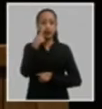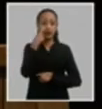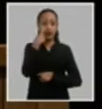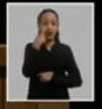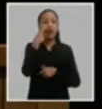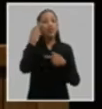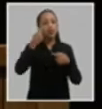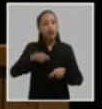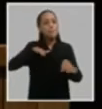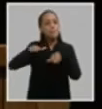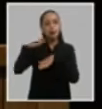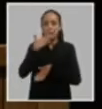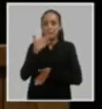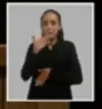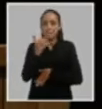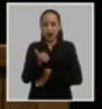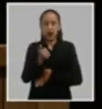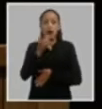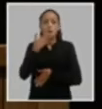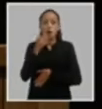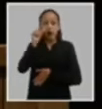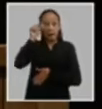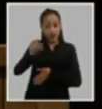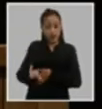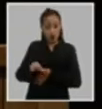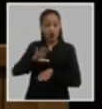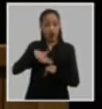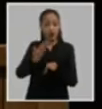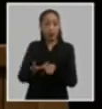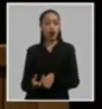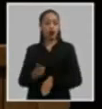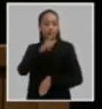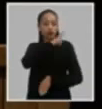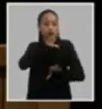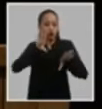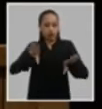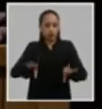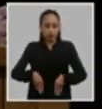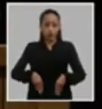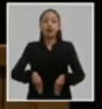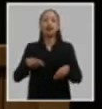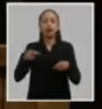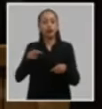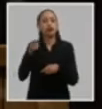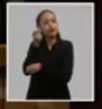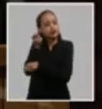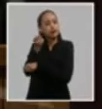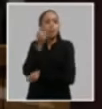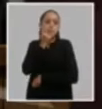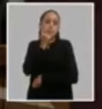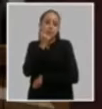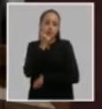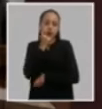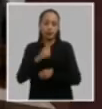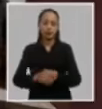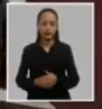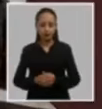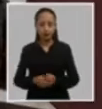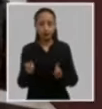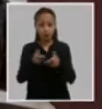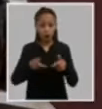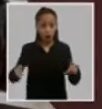el gobierno y el estado en el texto presentado al octavo congreso en el que se aprobó